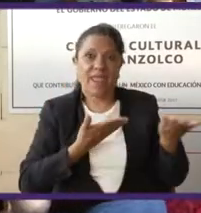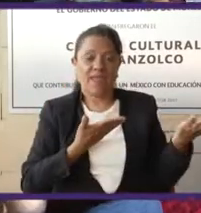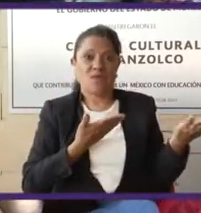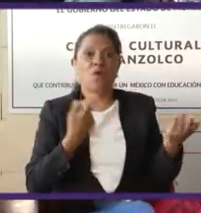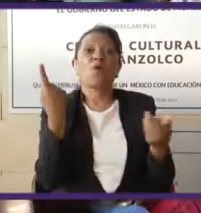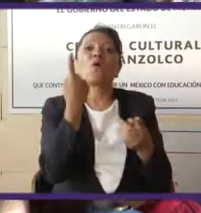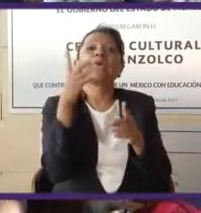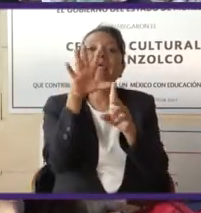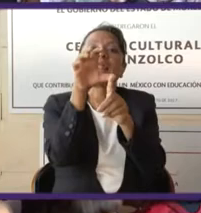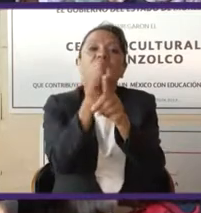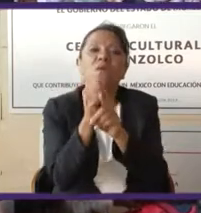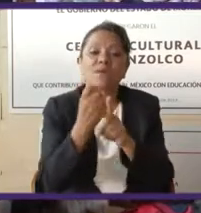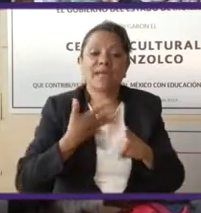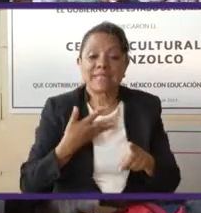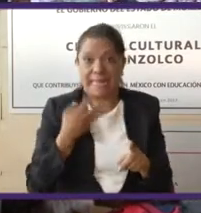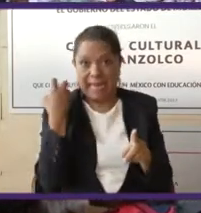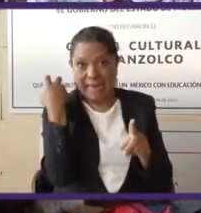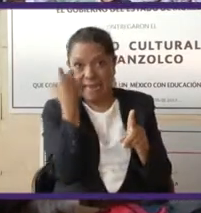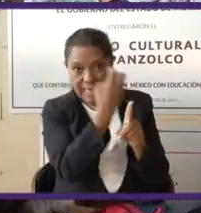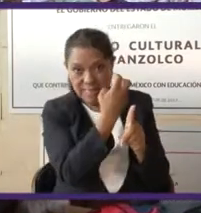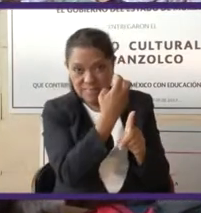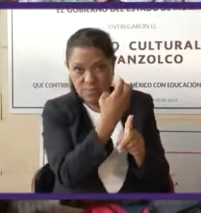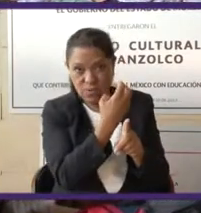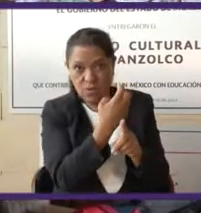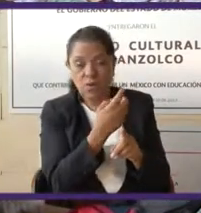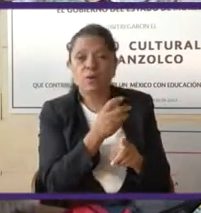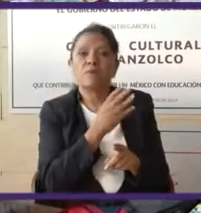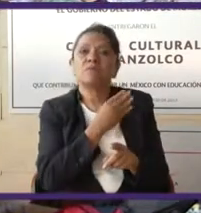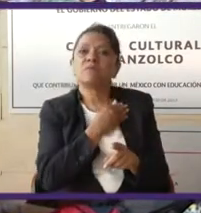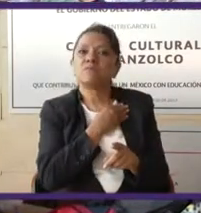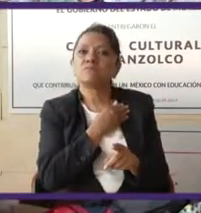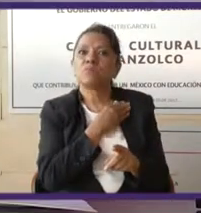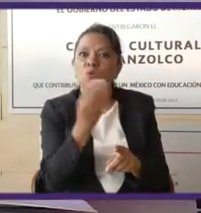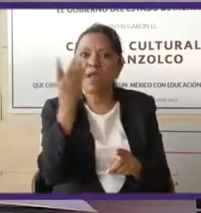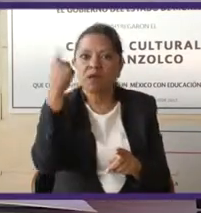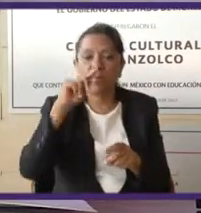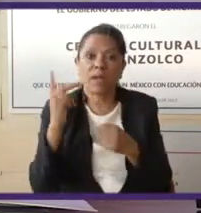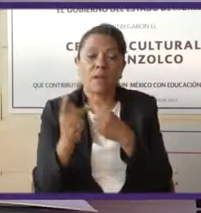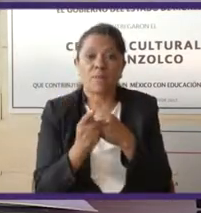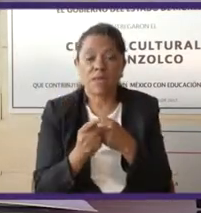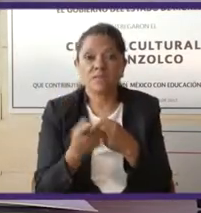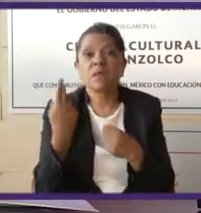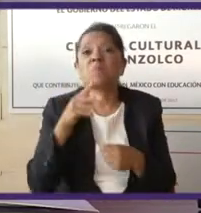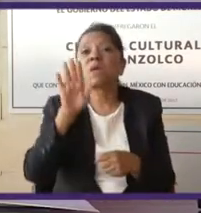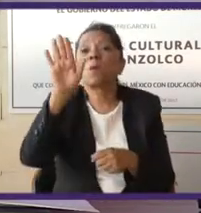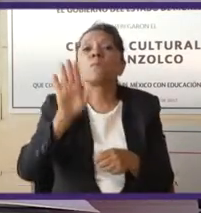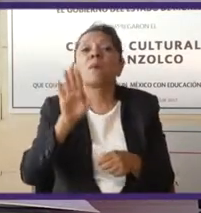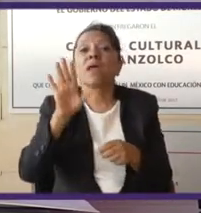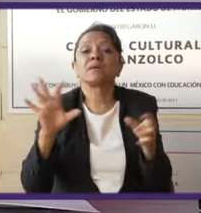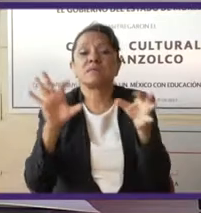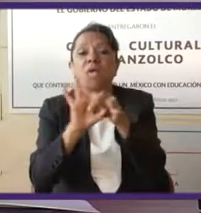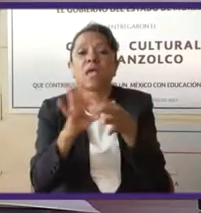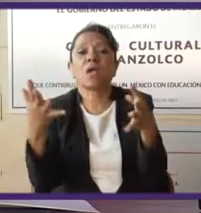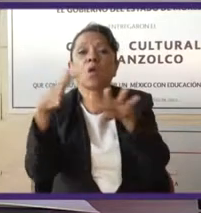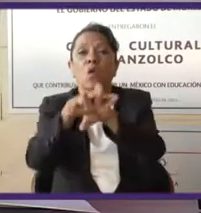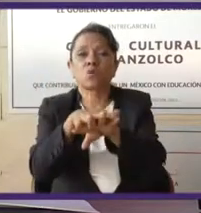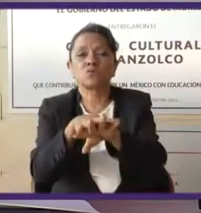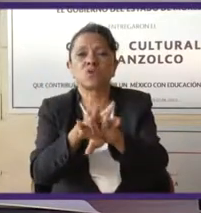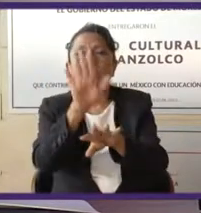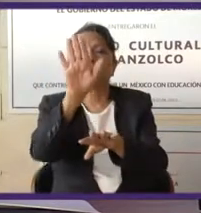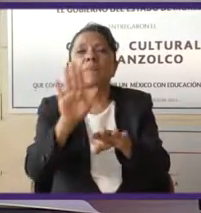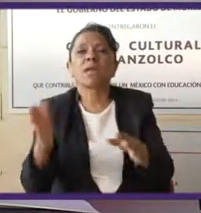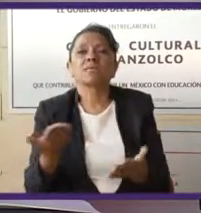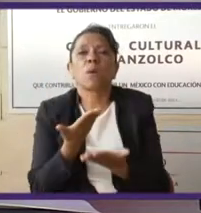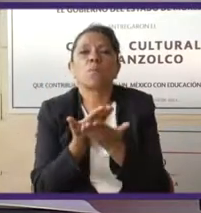logremos tener eso sería extraordinario para este país. Pero pareciera ser que la coalición se está proponiendo para